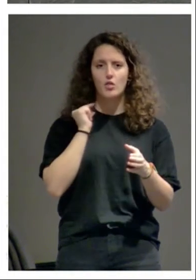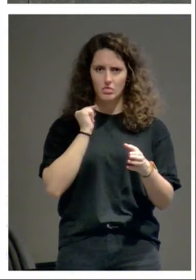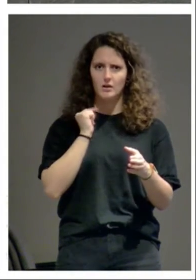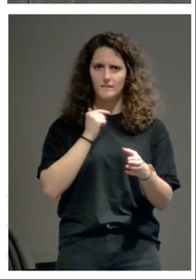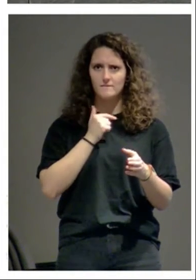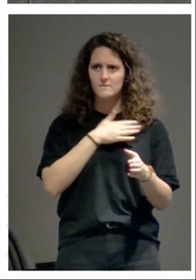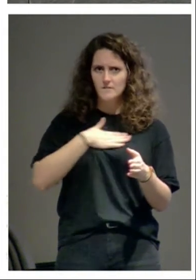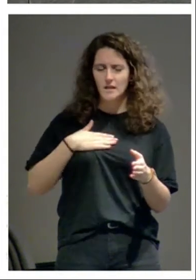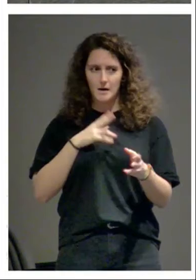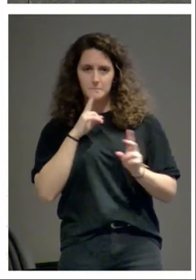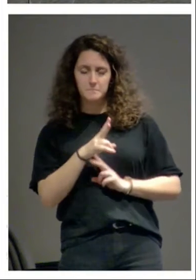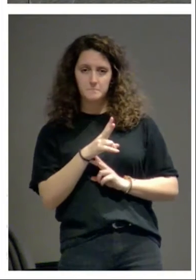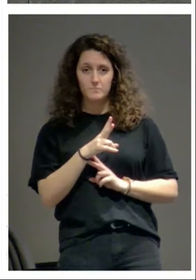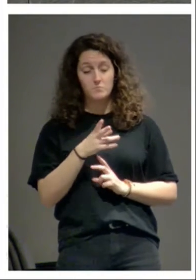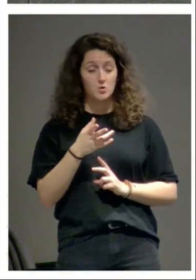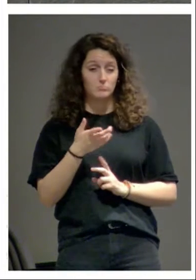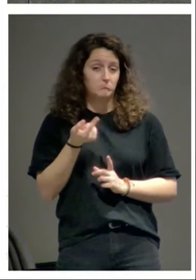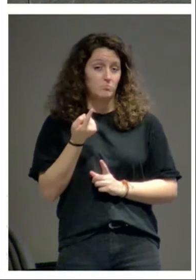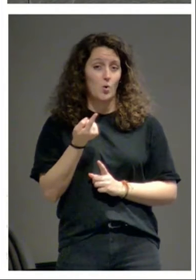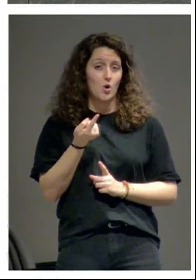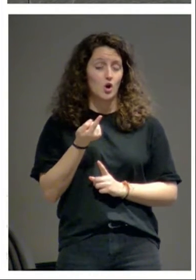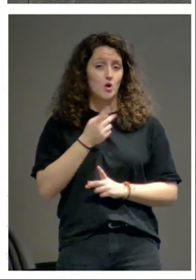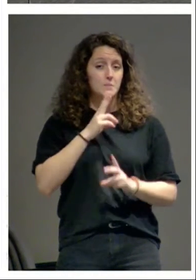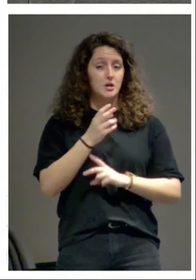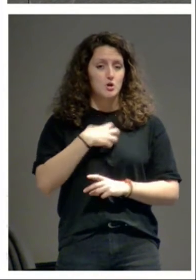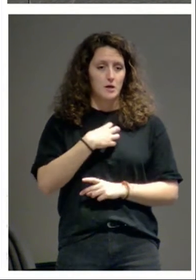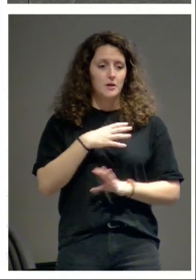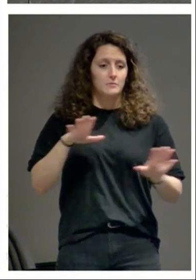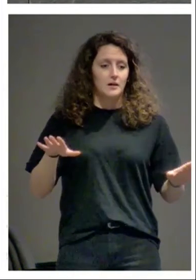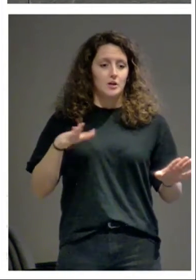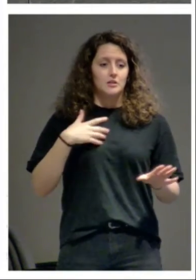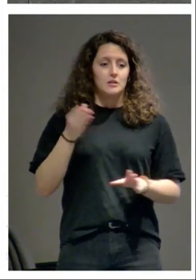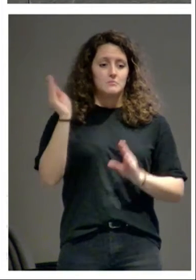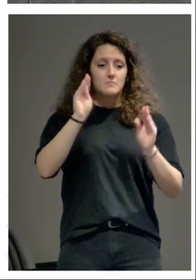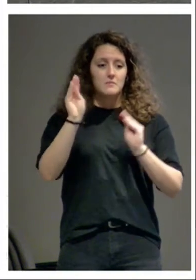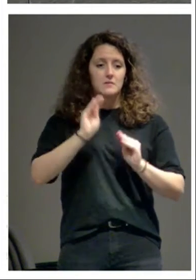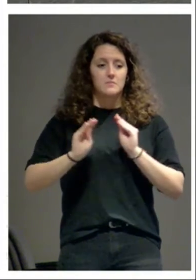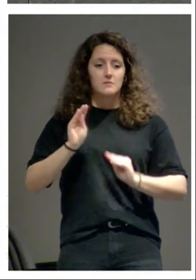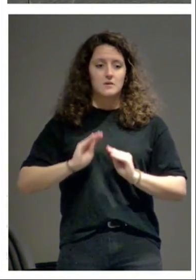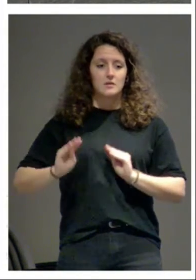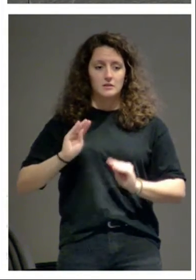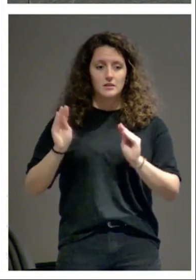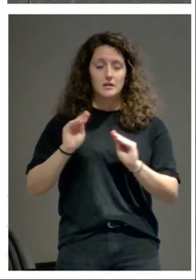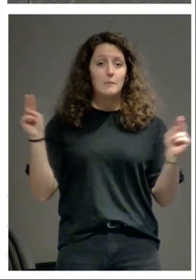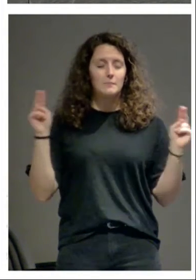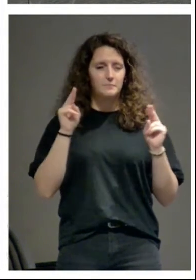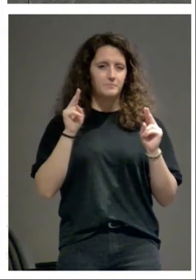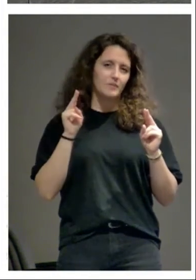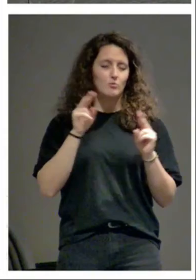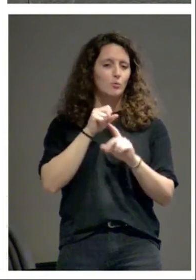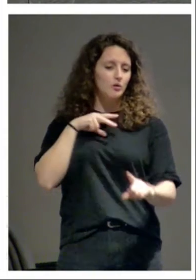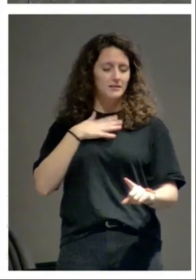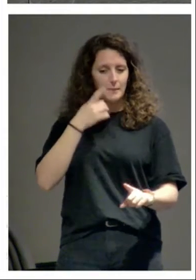con un caso no podemos dar respuesta pero si empezamos a sumar y cogemos perspectiva y vemos estudio